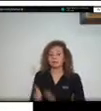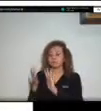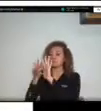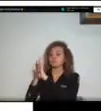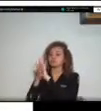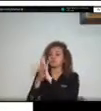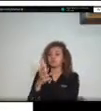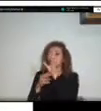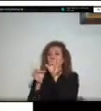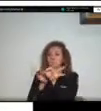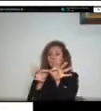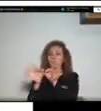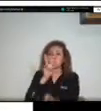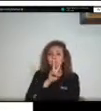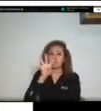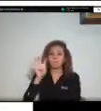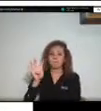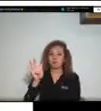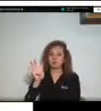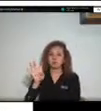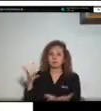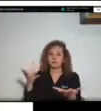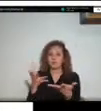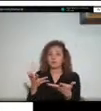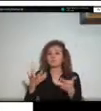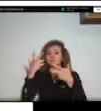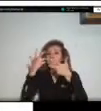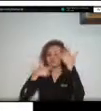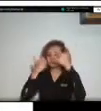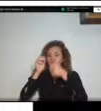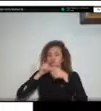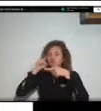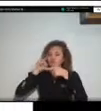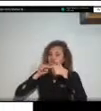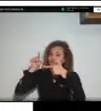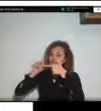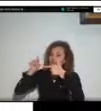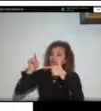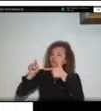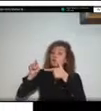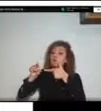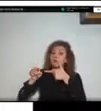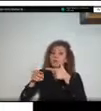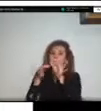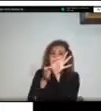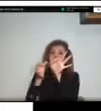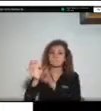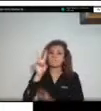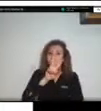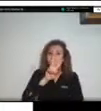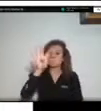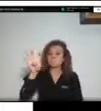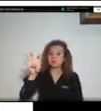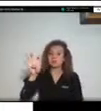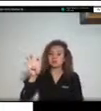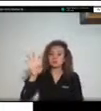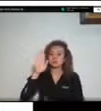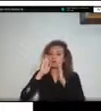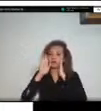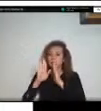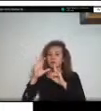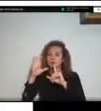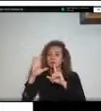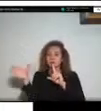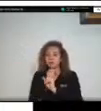se hizo una evaluación estadística teniendo que de los 29 municipios reportados se requiere identificar el número de